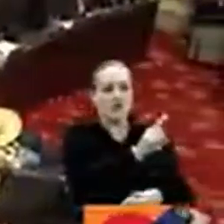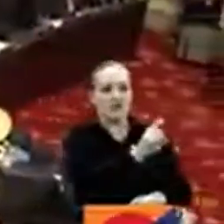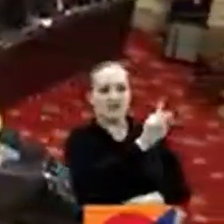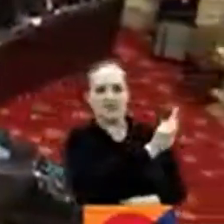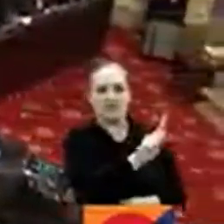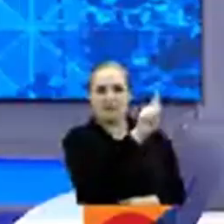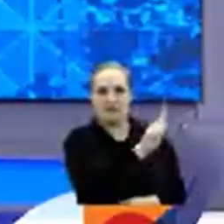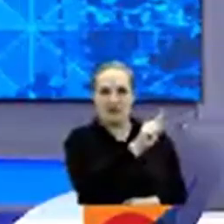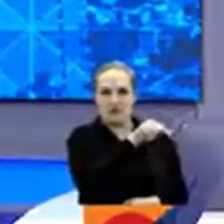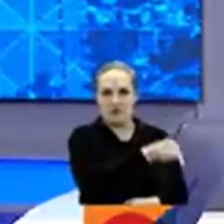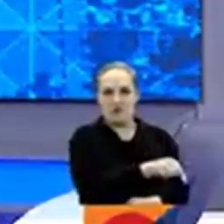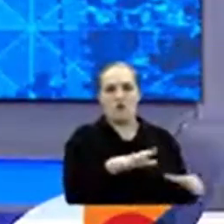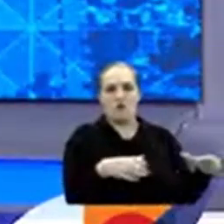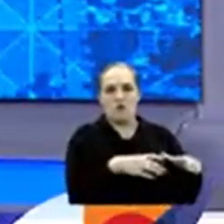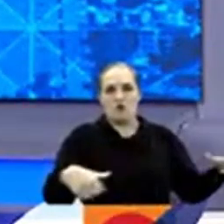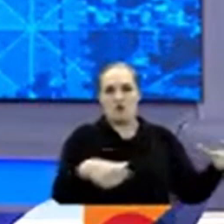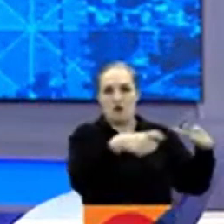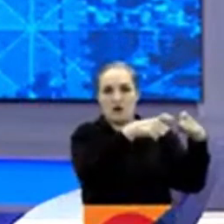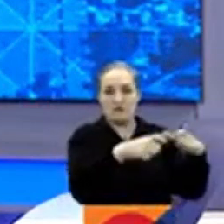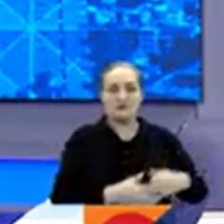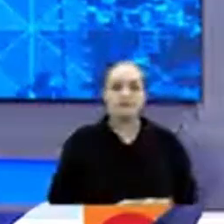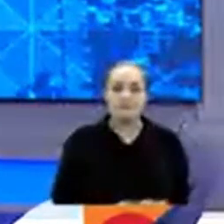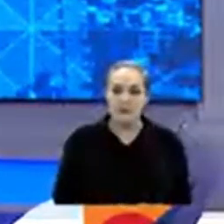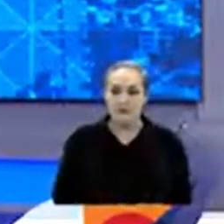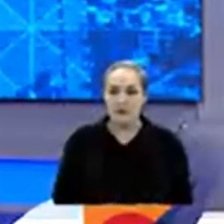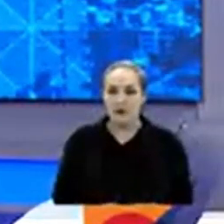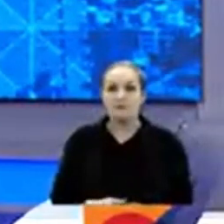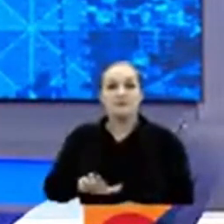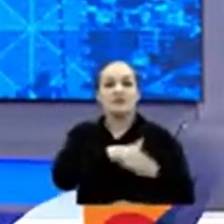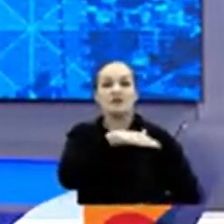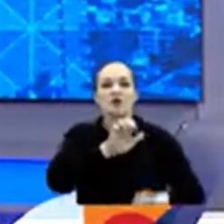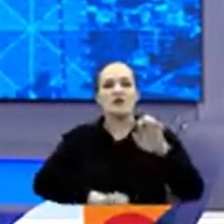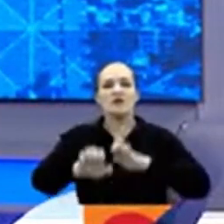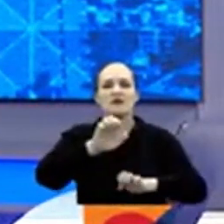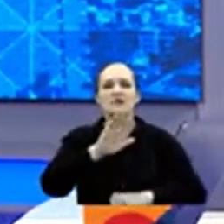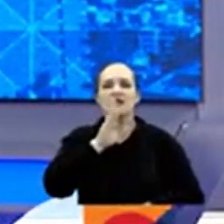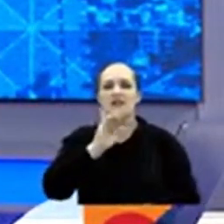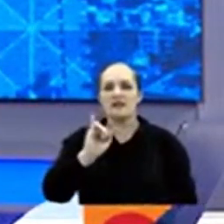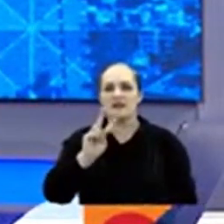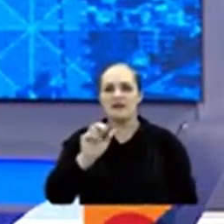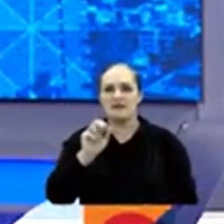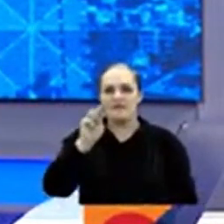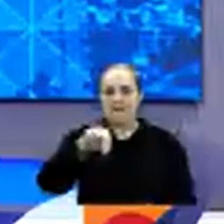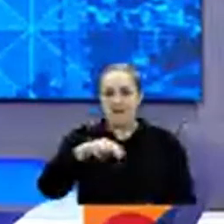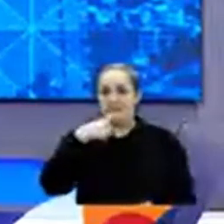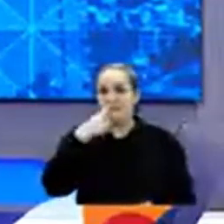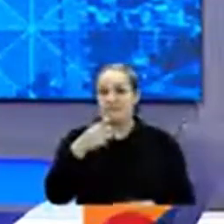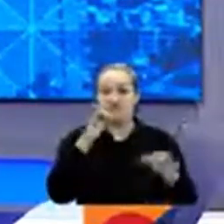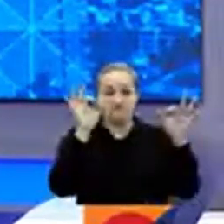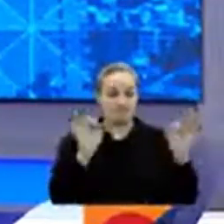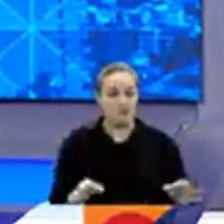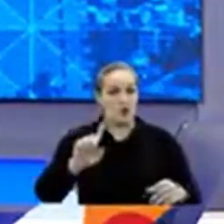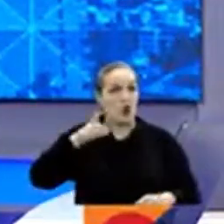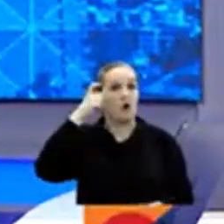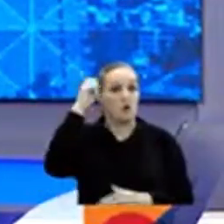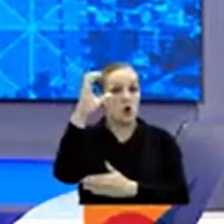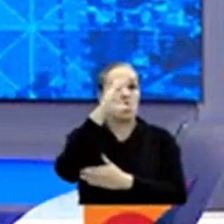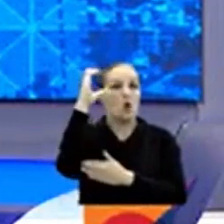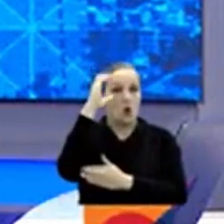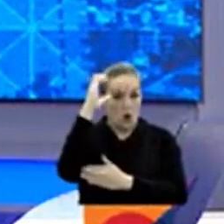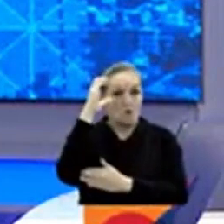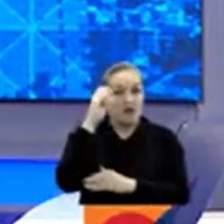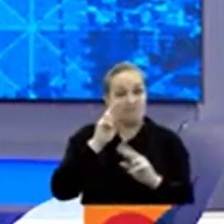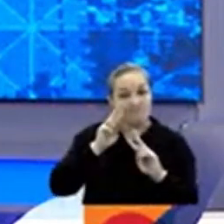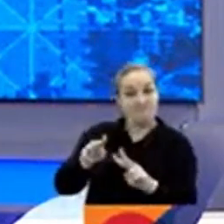sesiones extras. El ministro de Defensa, Iván Velásquez, advirtió a las disidencias de las FARC que el gobierno nacional podría terminar con el